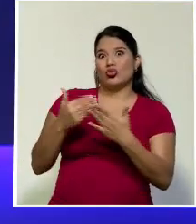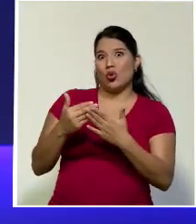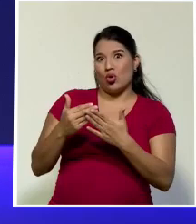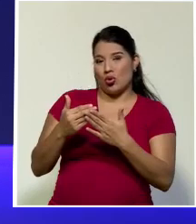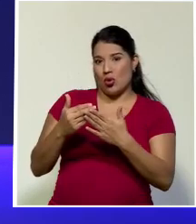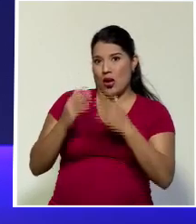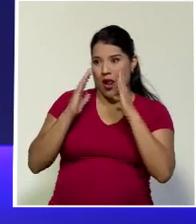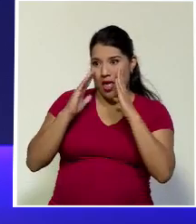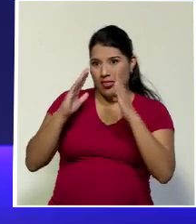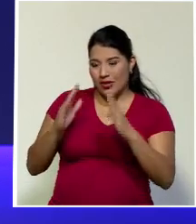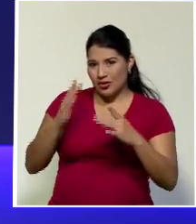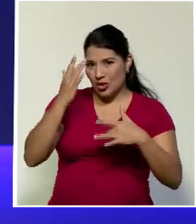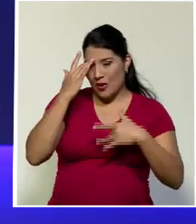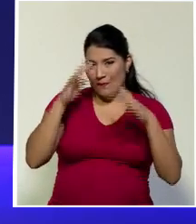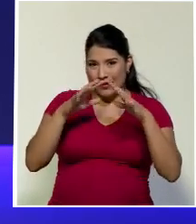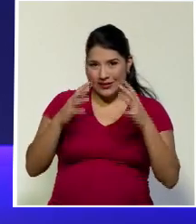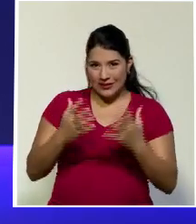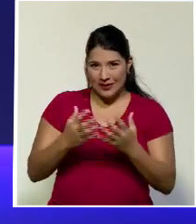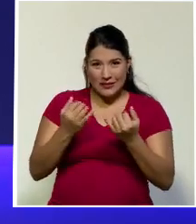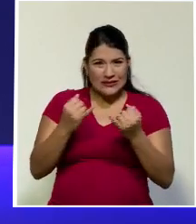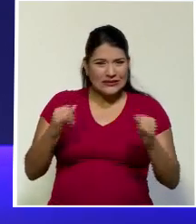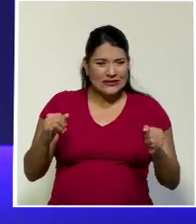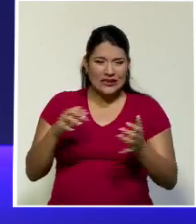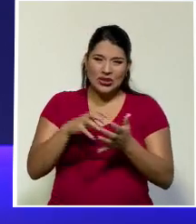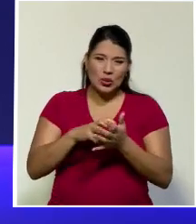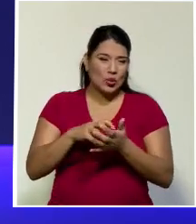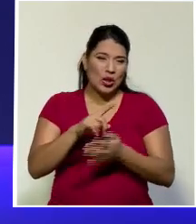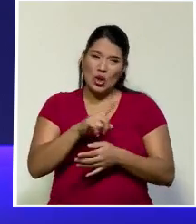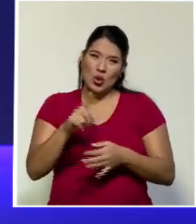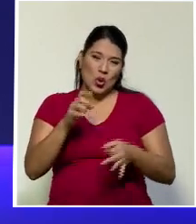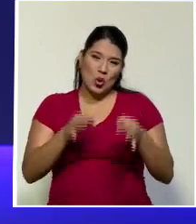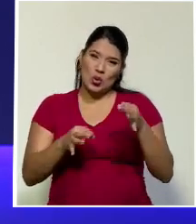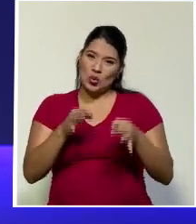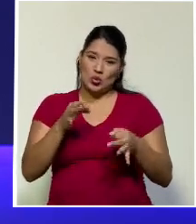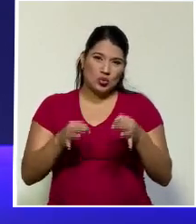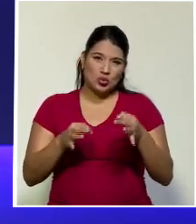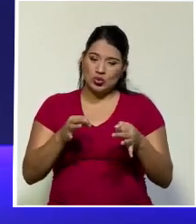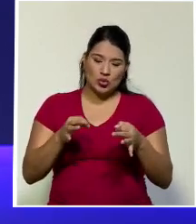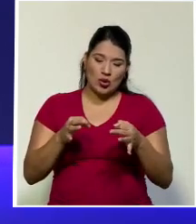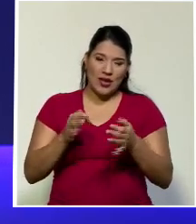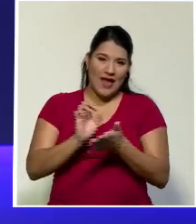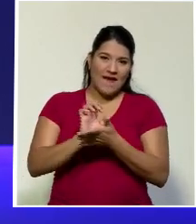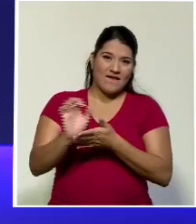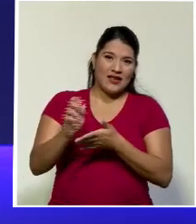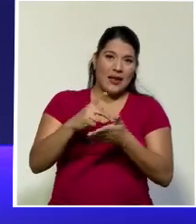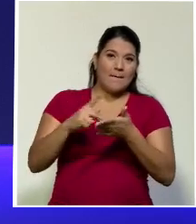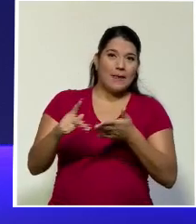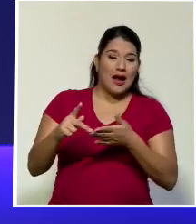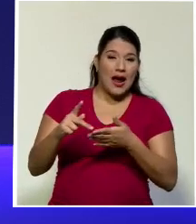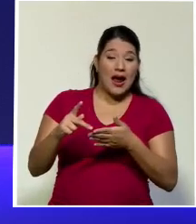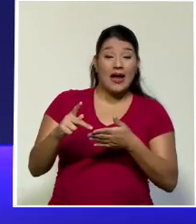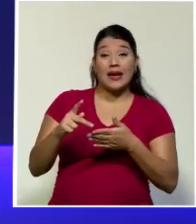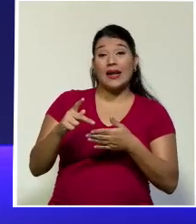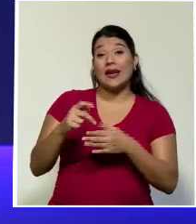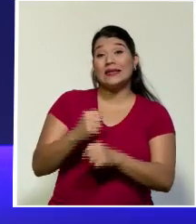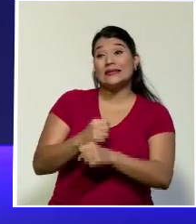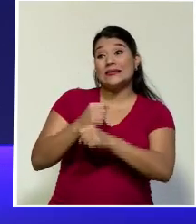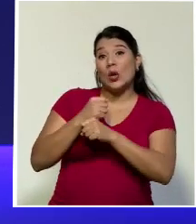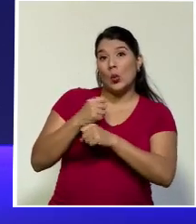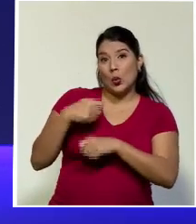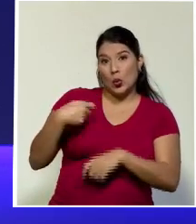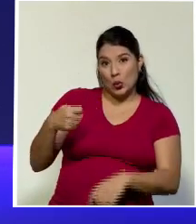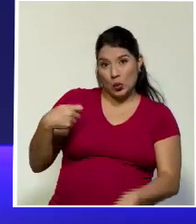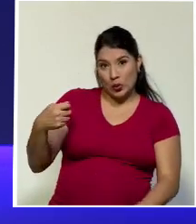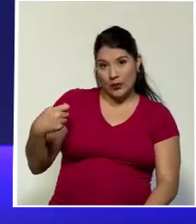atender la pandemia, pues sin duda alguna es una injusticia absoluta que se eluda el pago de las cuotas